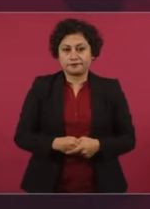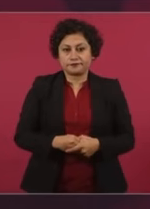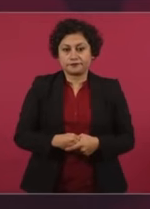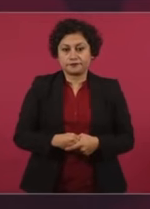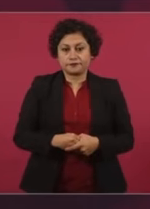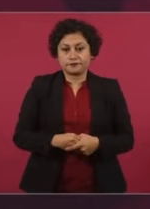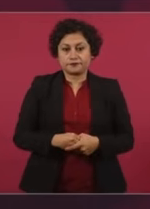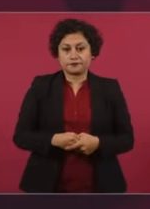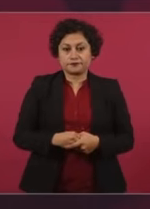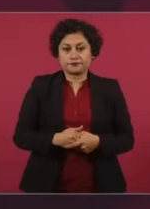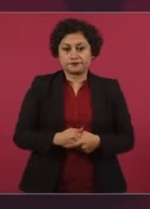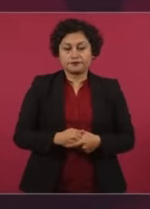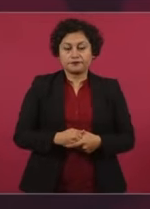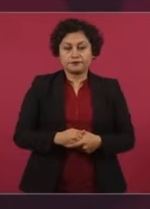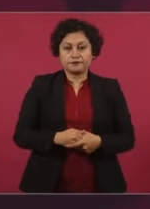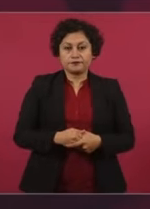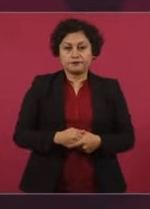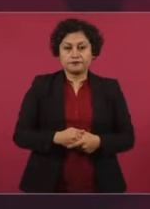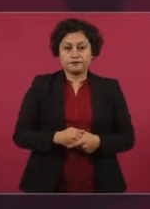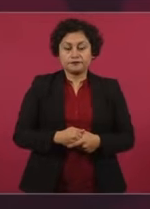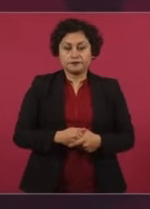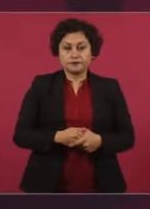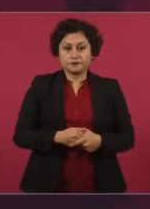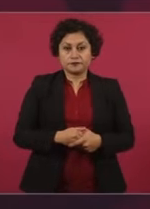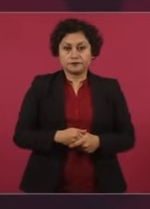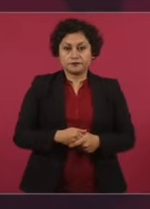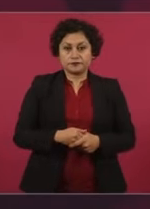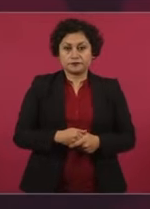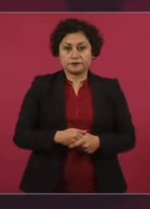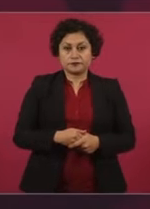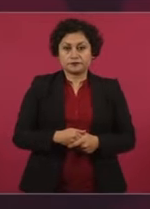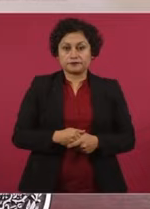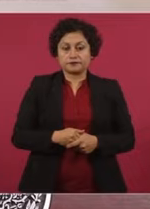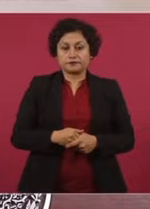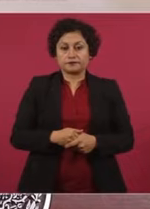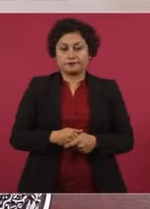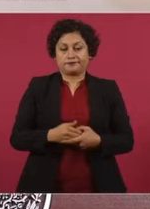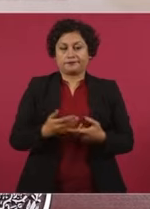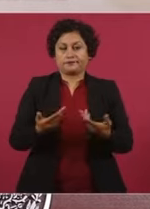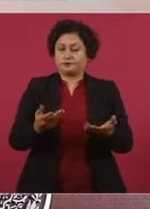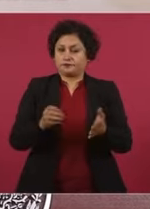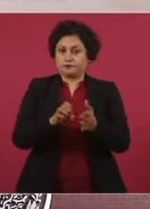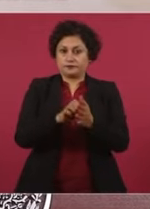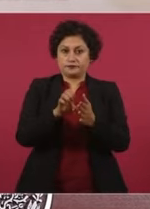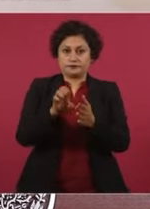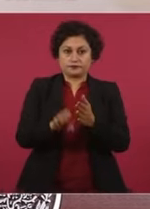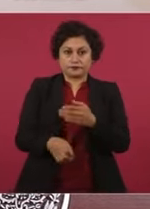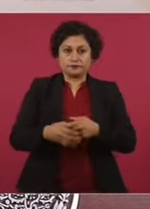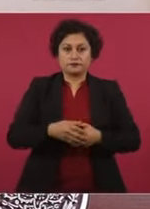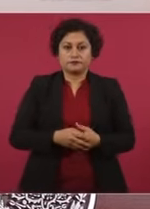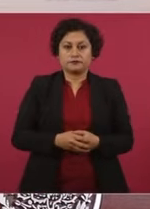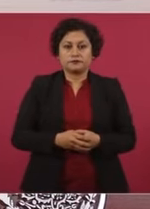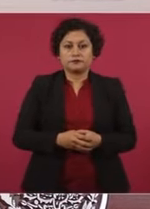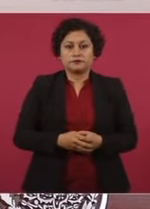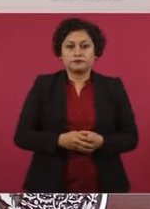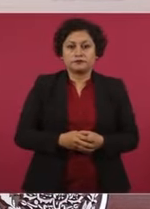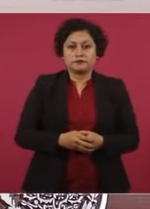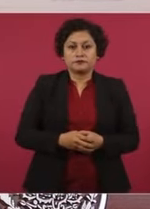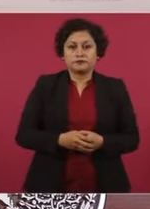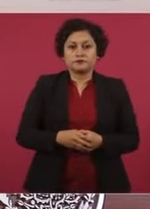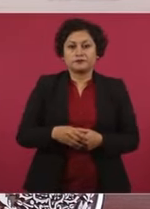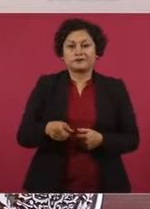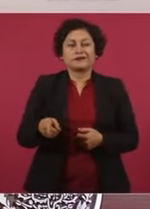relajar los criterios de austeridad.